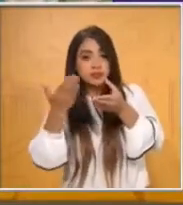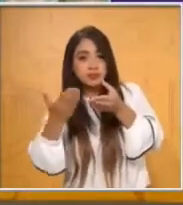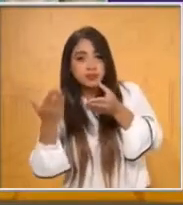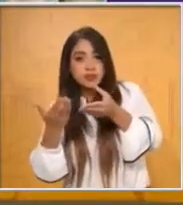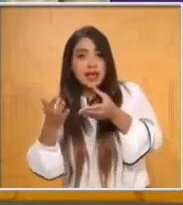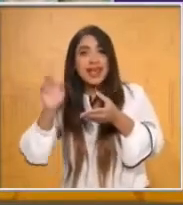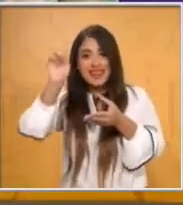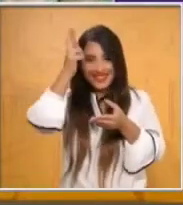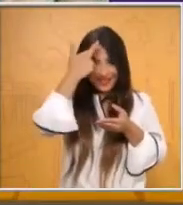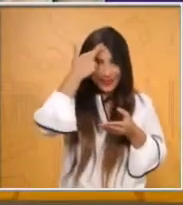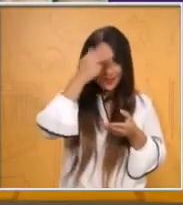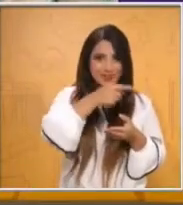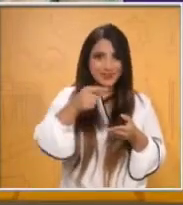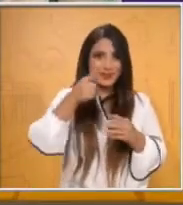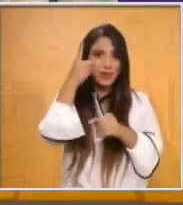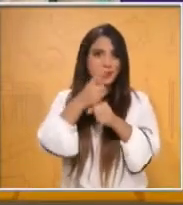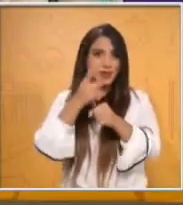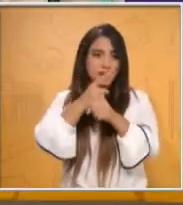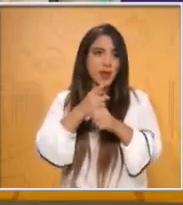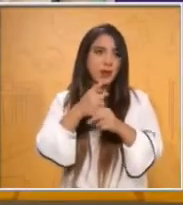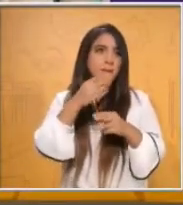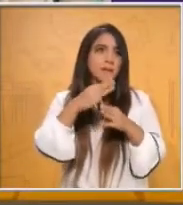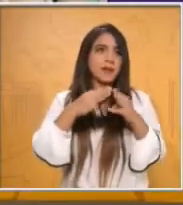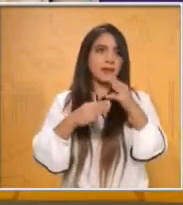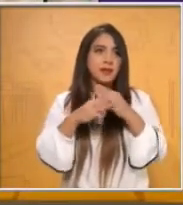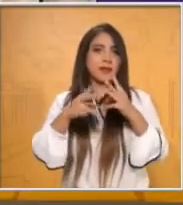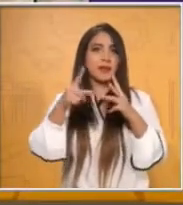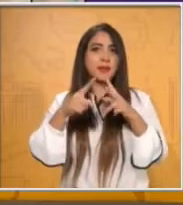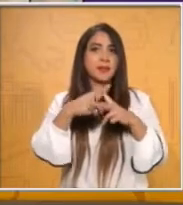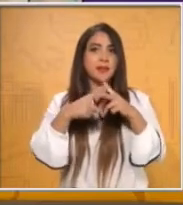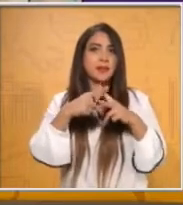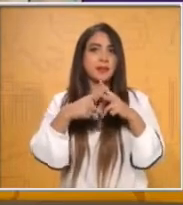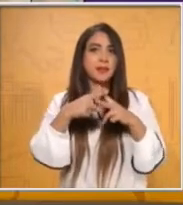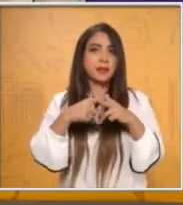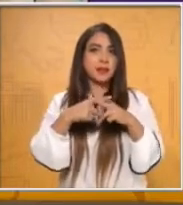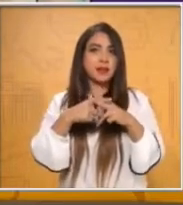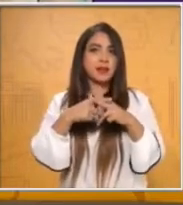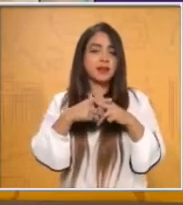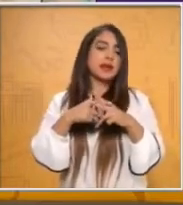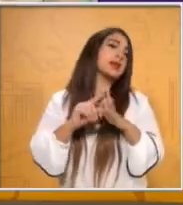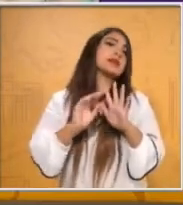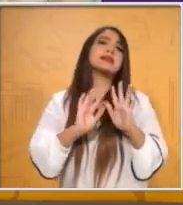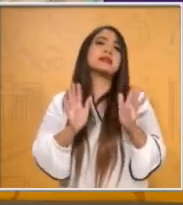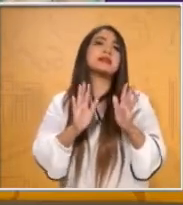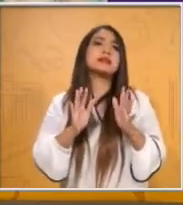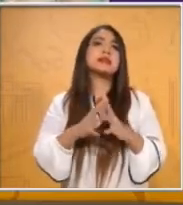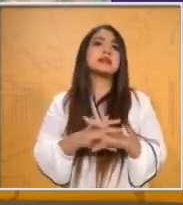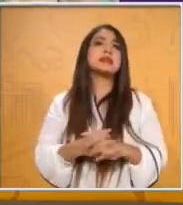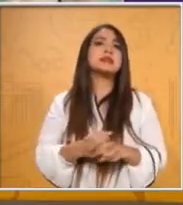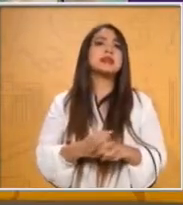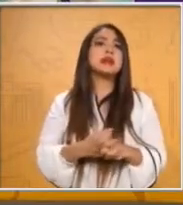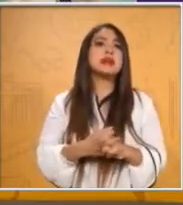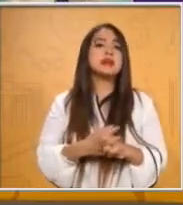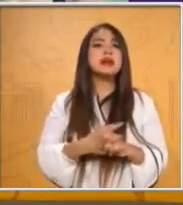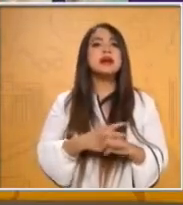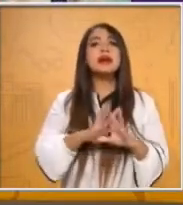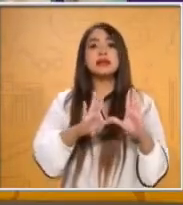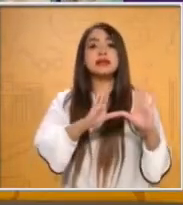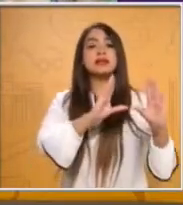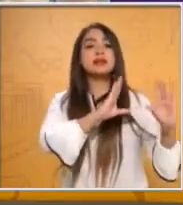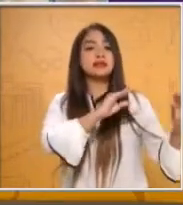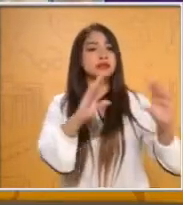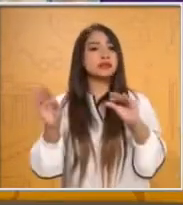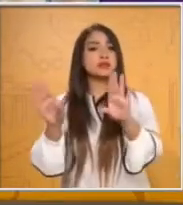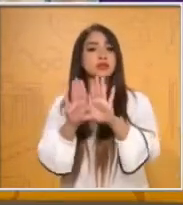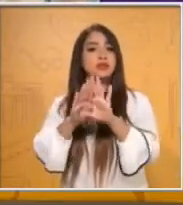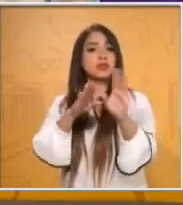estamos en primer grado, material, matemáticas. Y con esto ya damos por concluido, ya te enseñamos cómo vas a hacer el juego y ahorita vamos